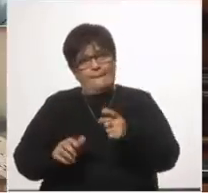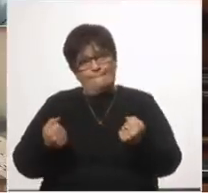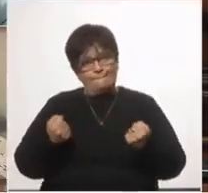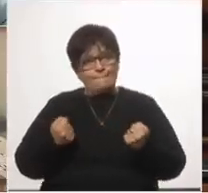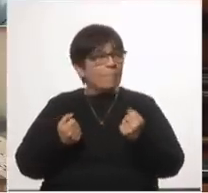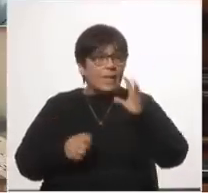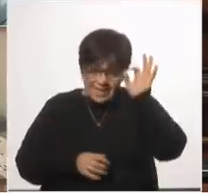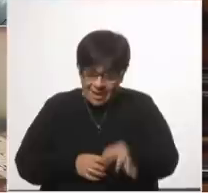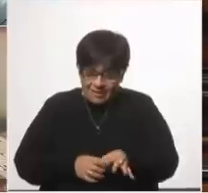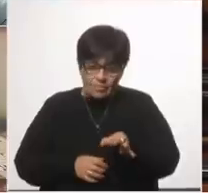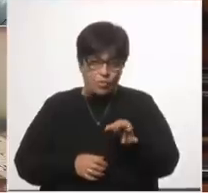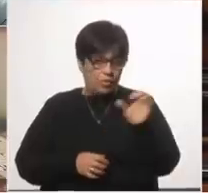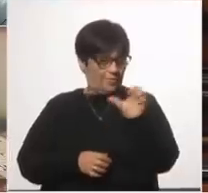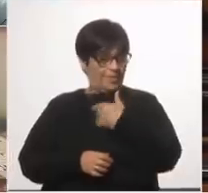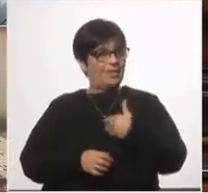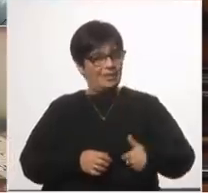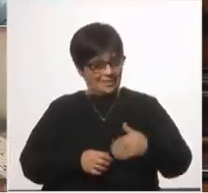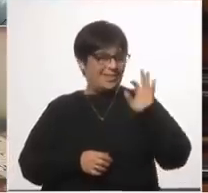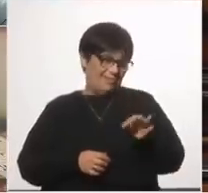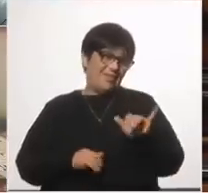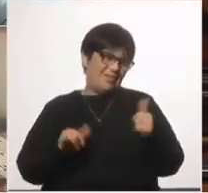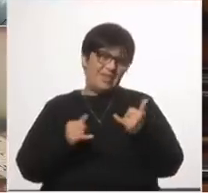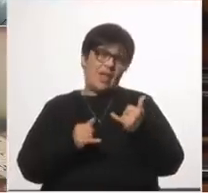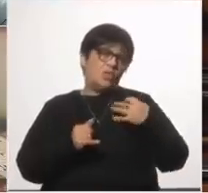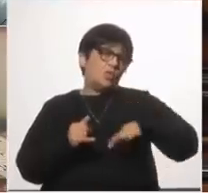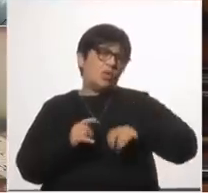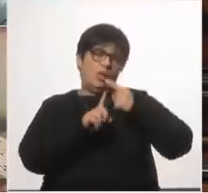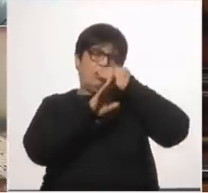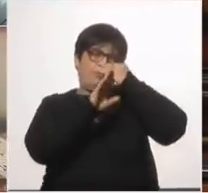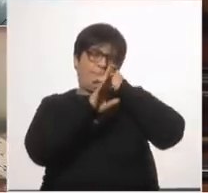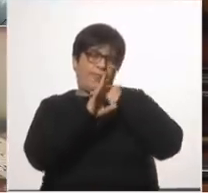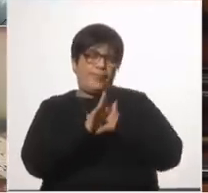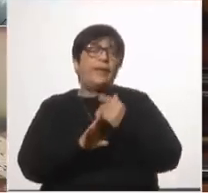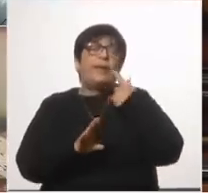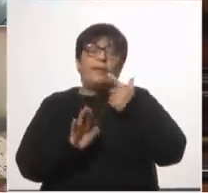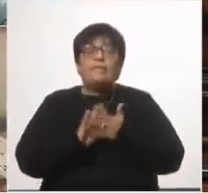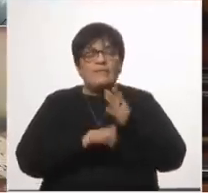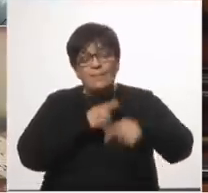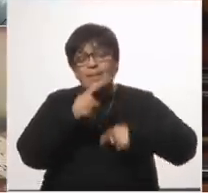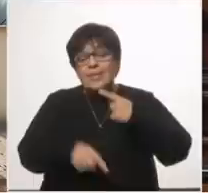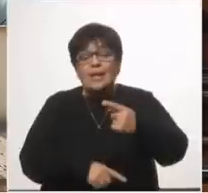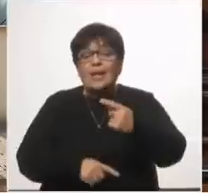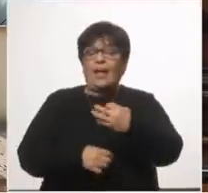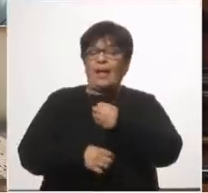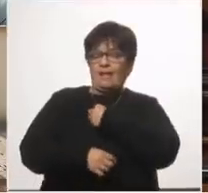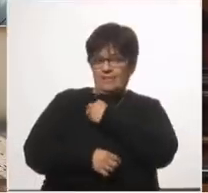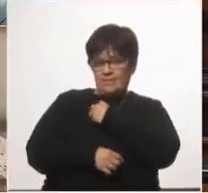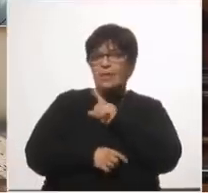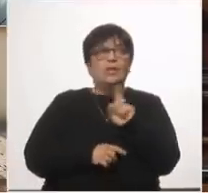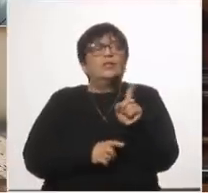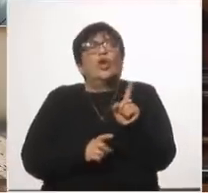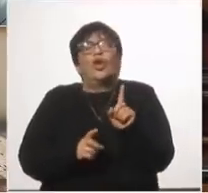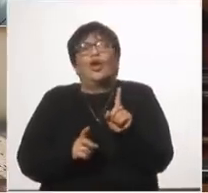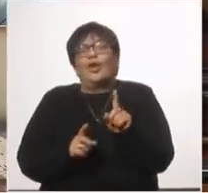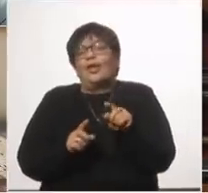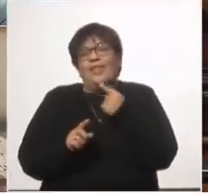ya sabemos la opinión de las empresas quieren bajar los salarios queremos saber vamos a saber mañana no es un tema como bien